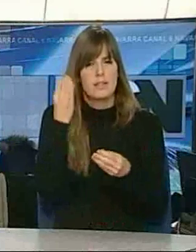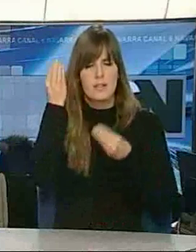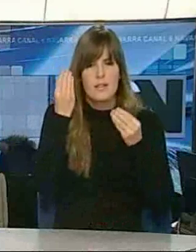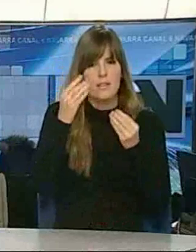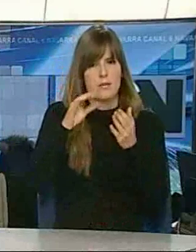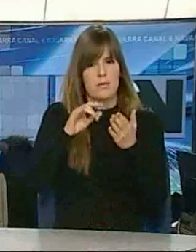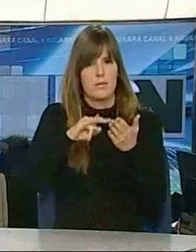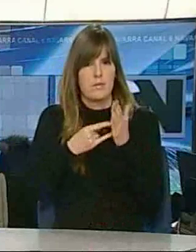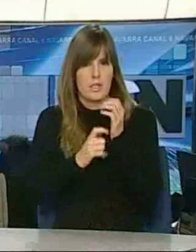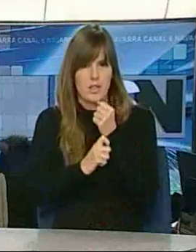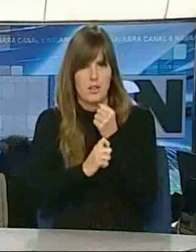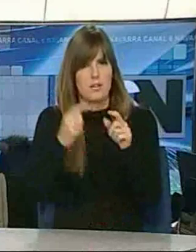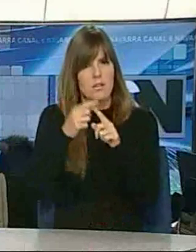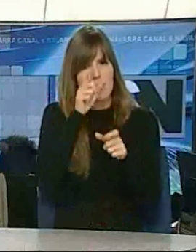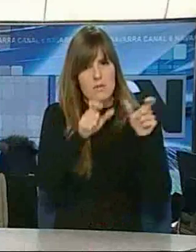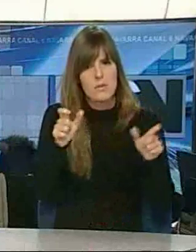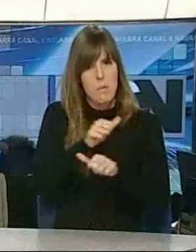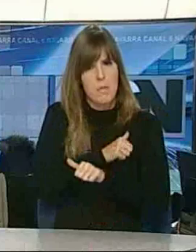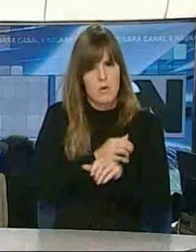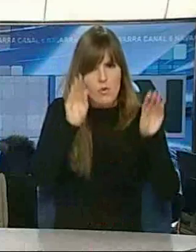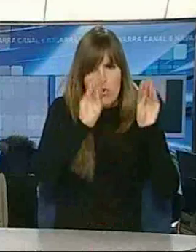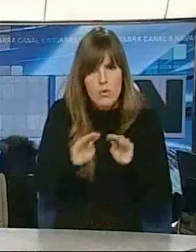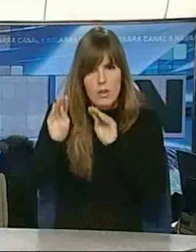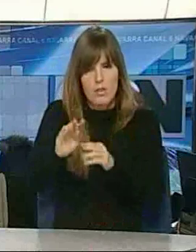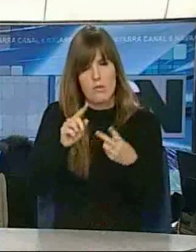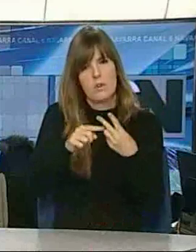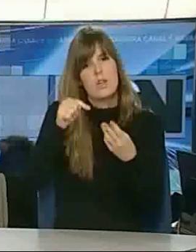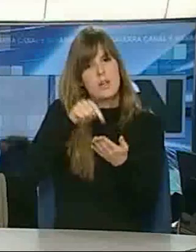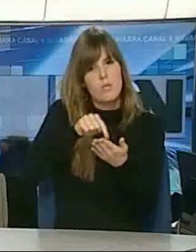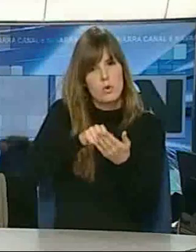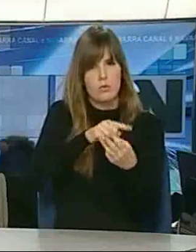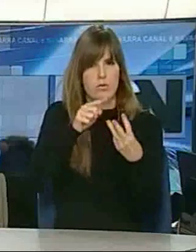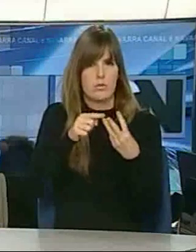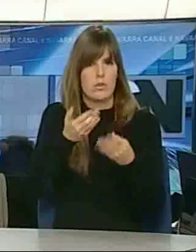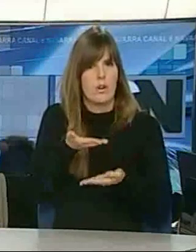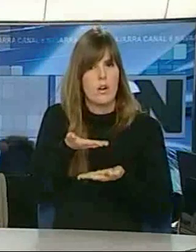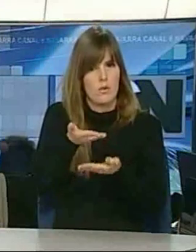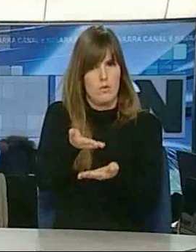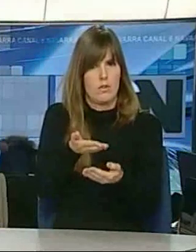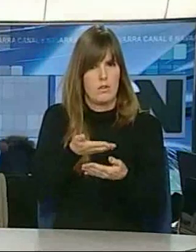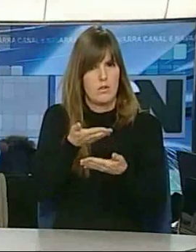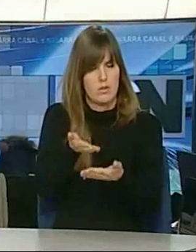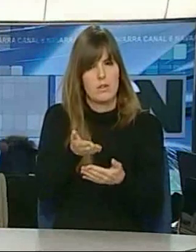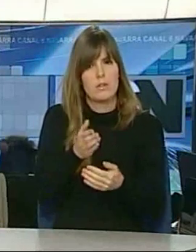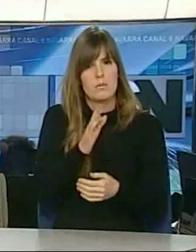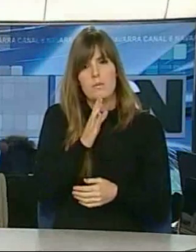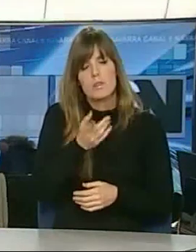formación que se les está ayudando, las medidas de impuestos, de ayudas que están teniendo dentro de nuestro